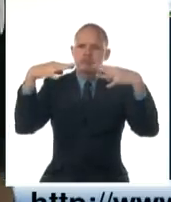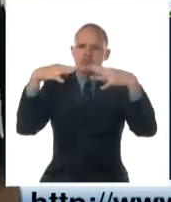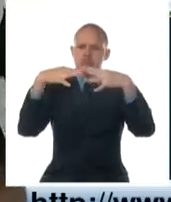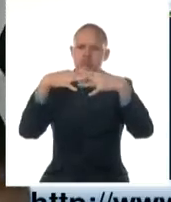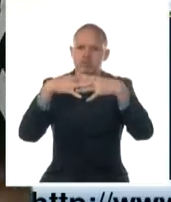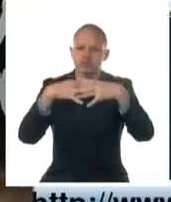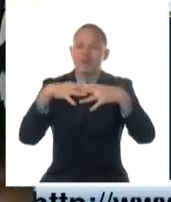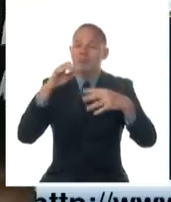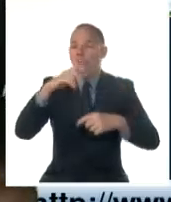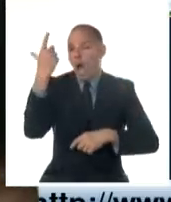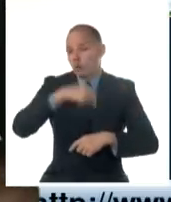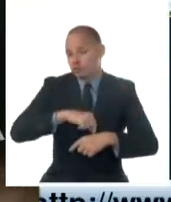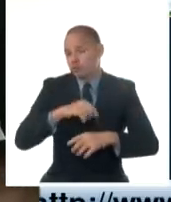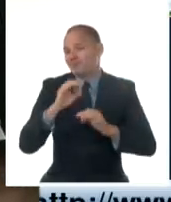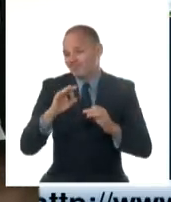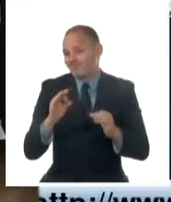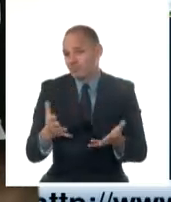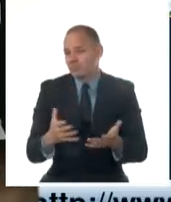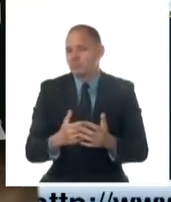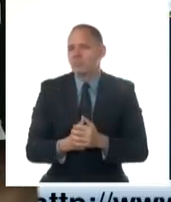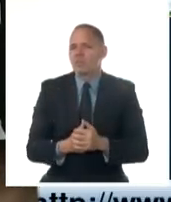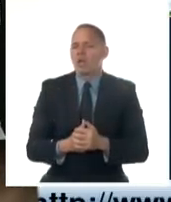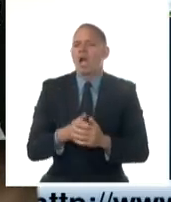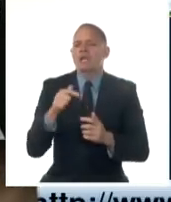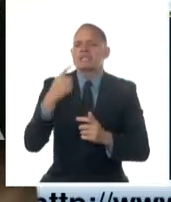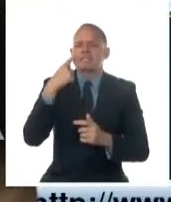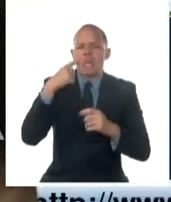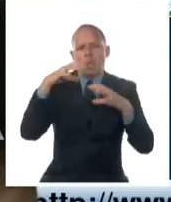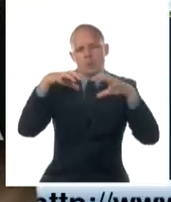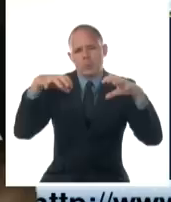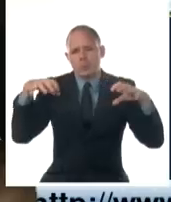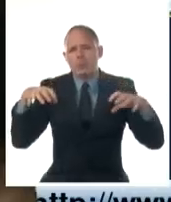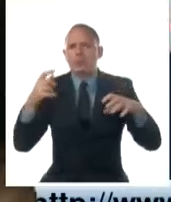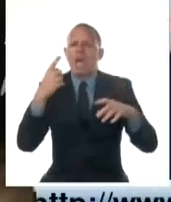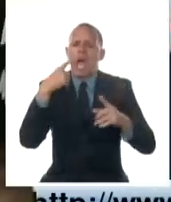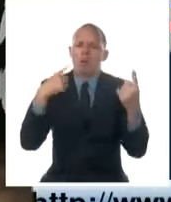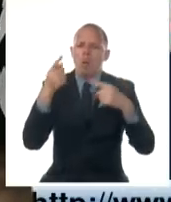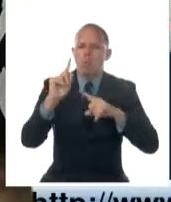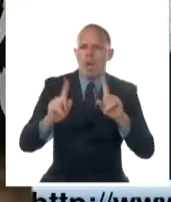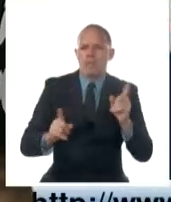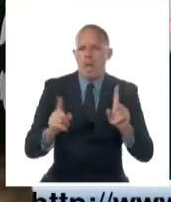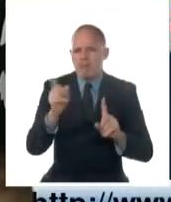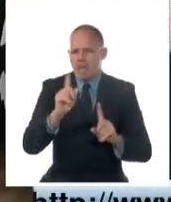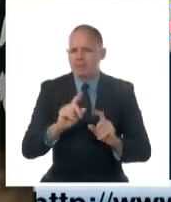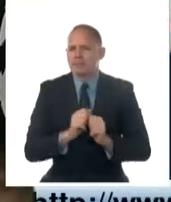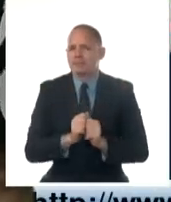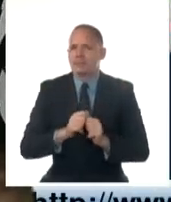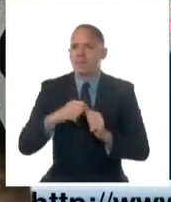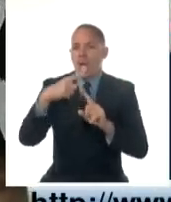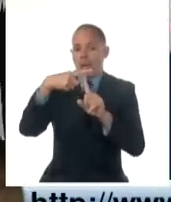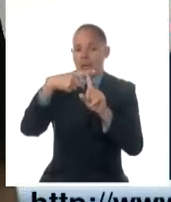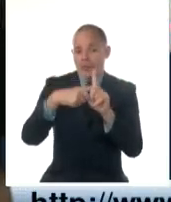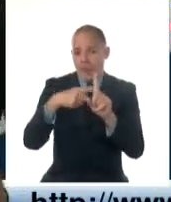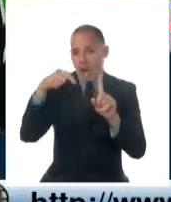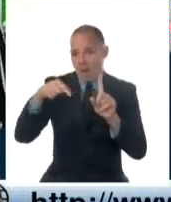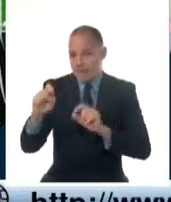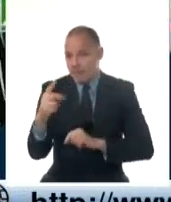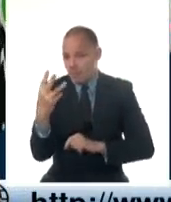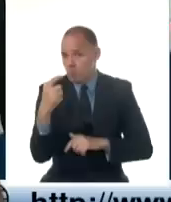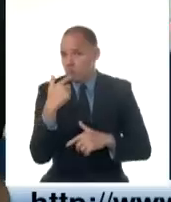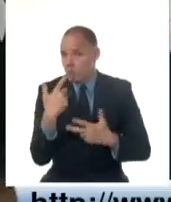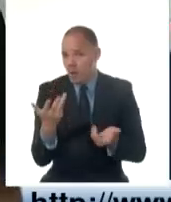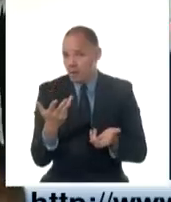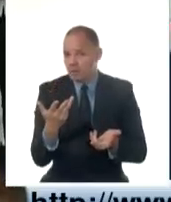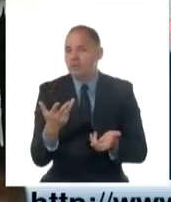de este sistema con numerosos chubascos, lluvias y tormentas eléctricas. En cuanto a las temperaturas mínimas en esta próxima madrugada